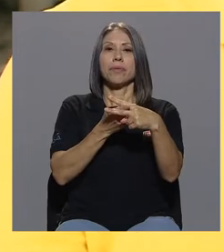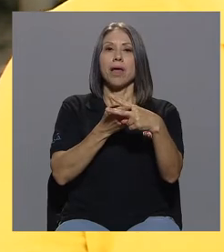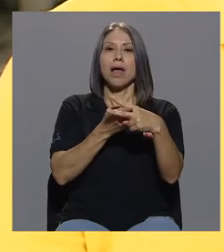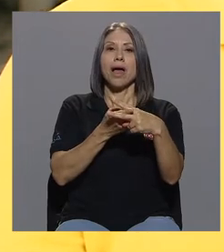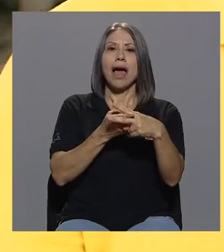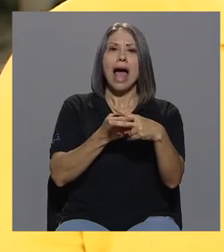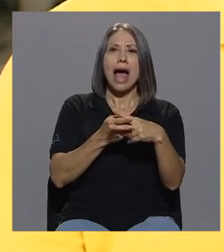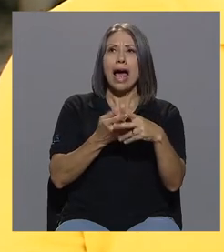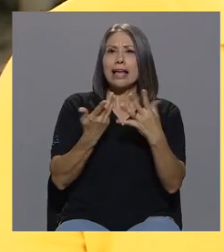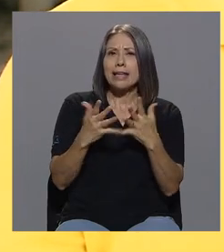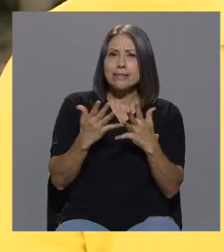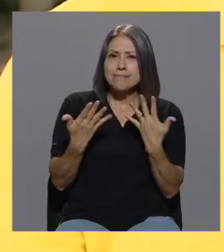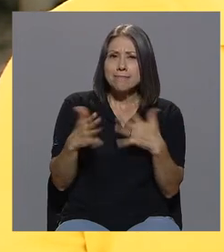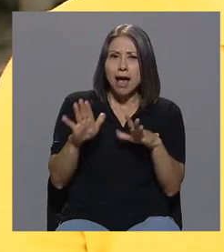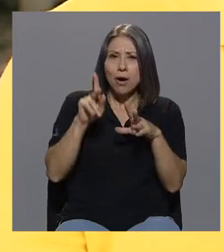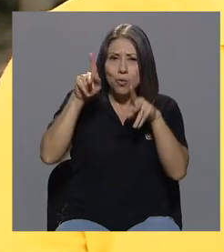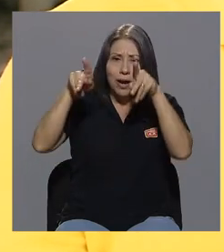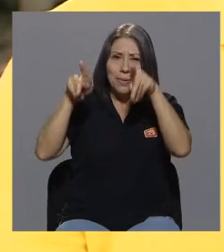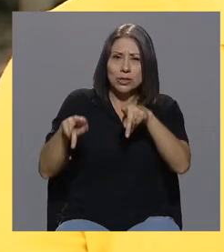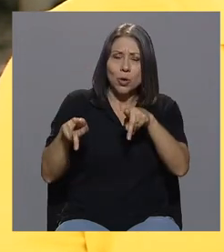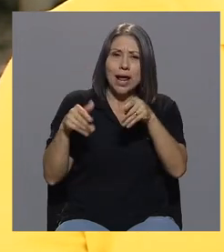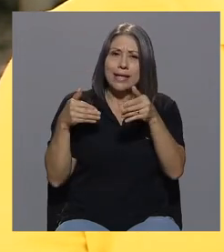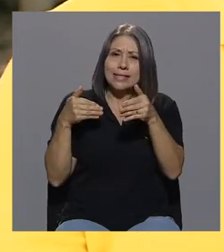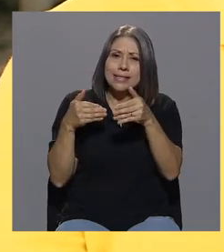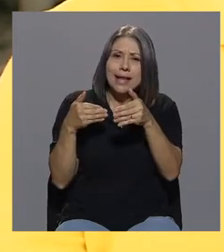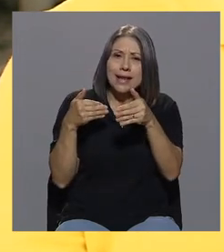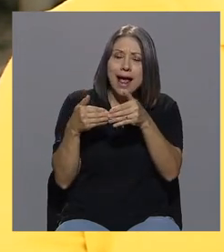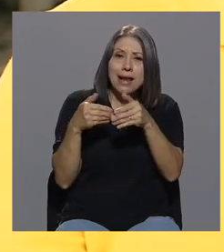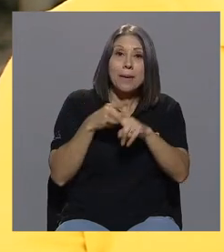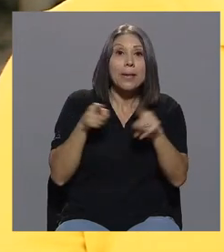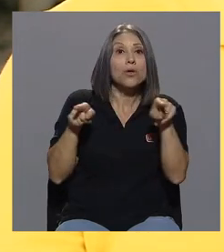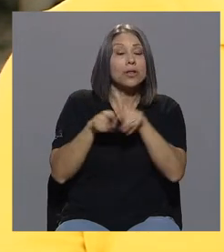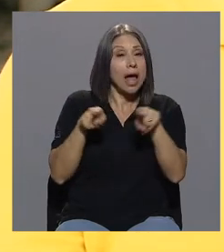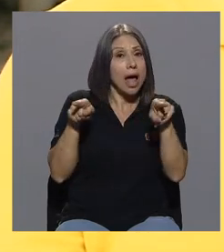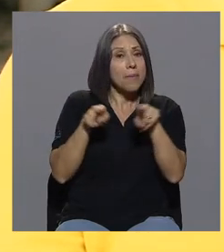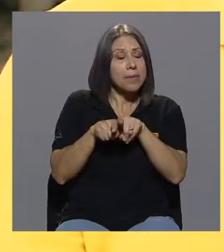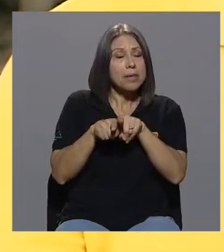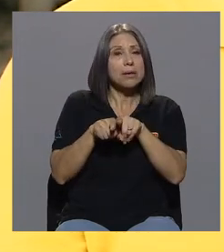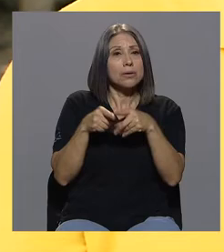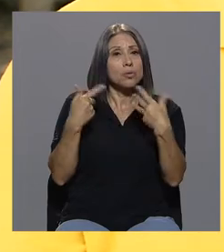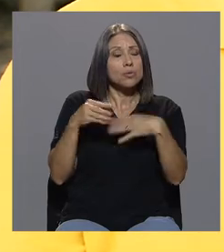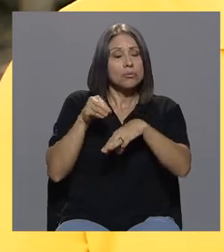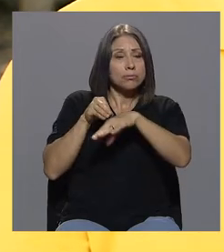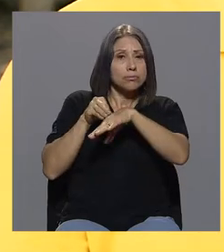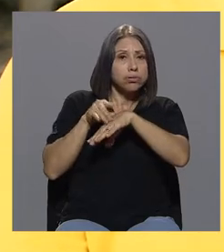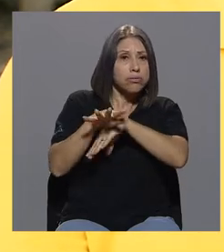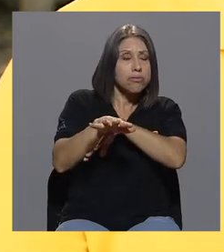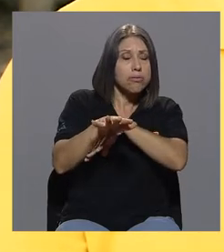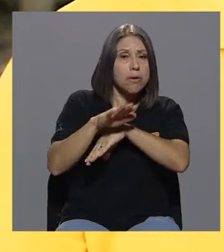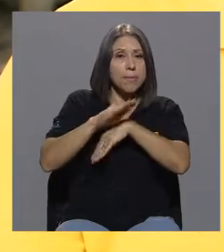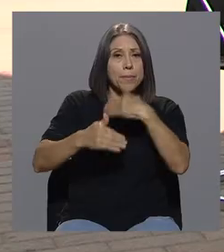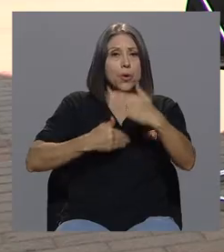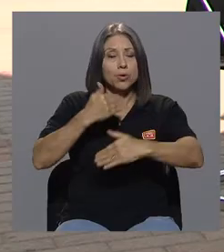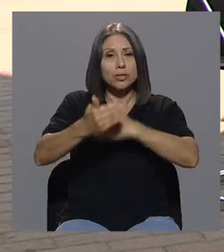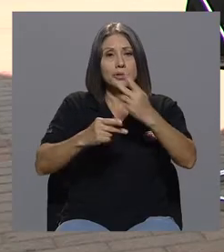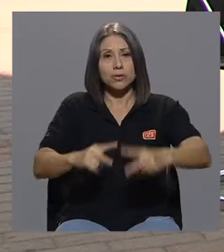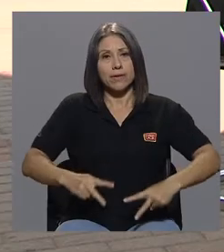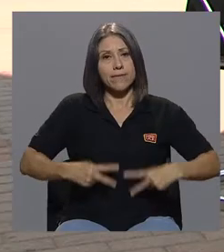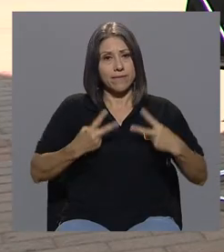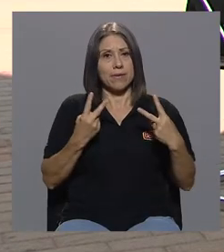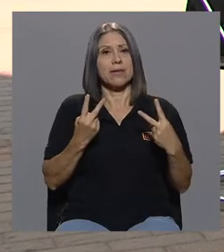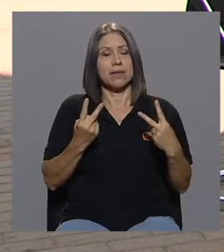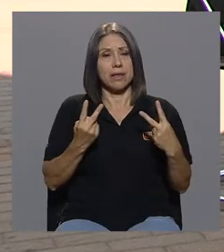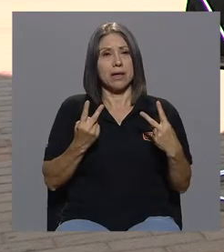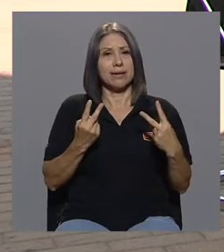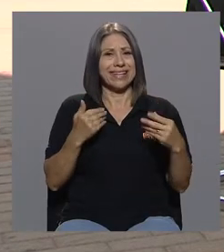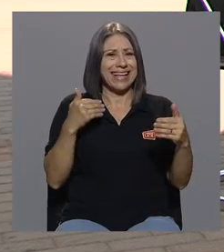cercana, pero que también es alguien que le marca muchísimo todo ese proceso de vida, inclusive casi